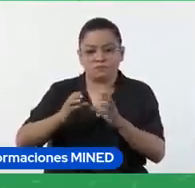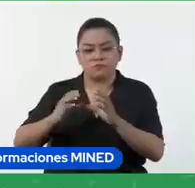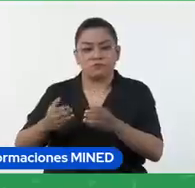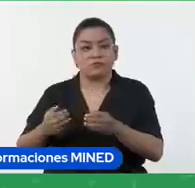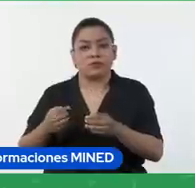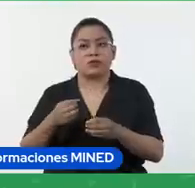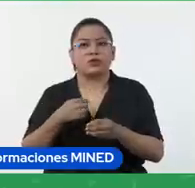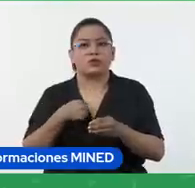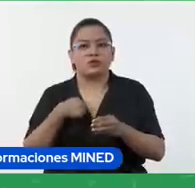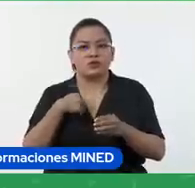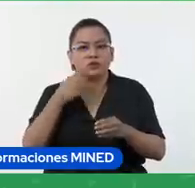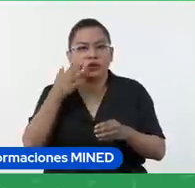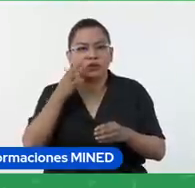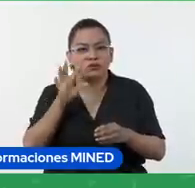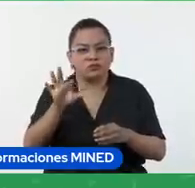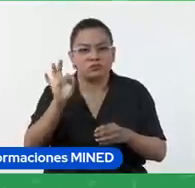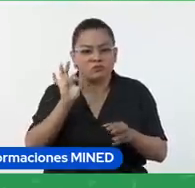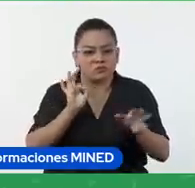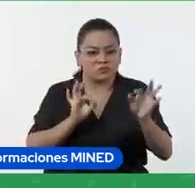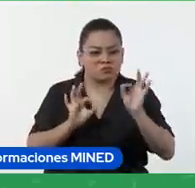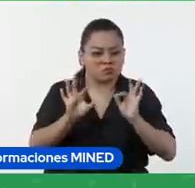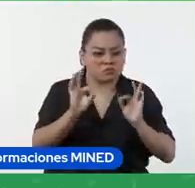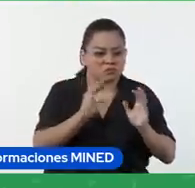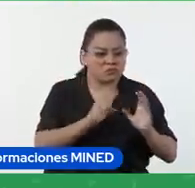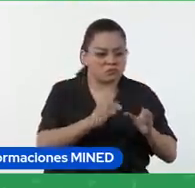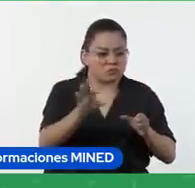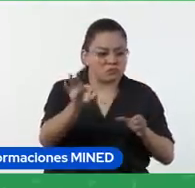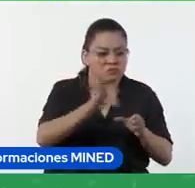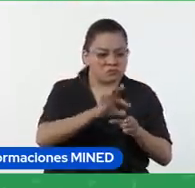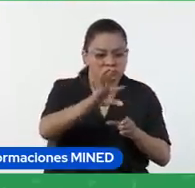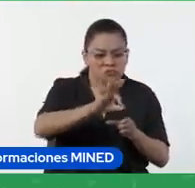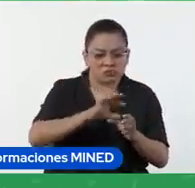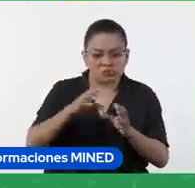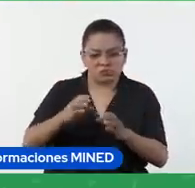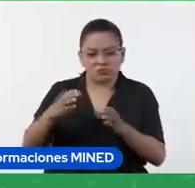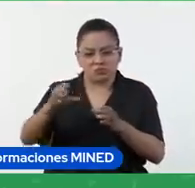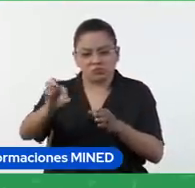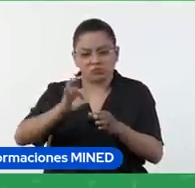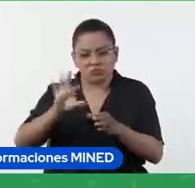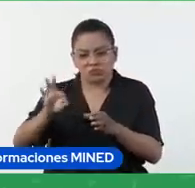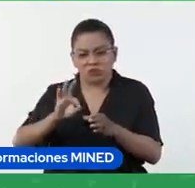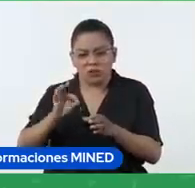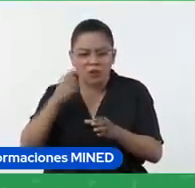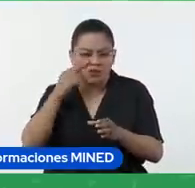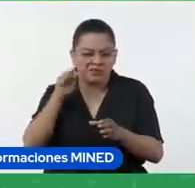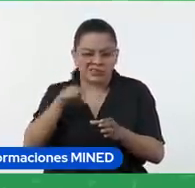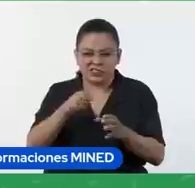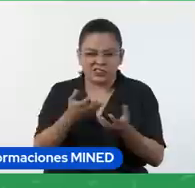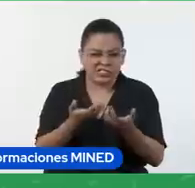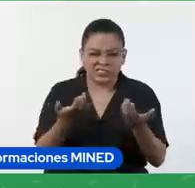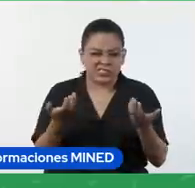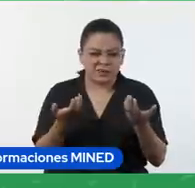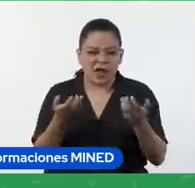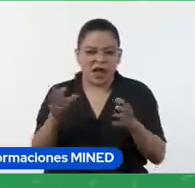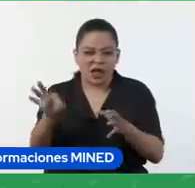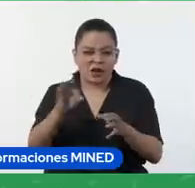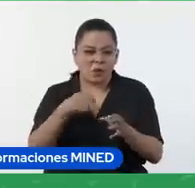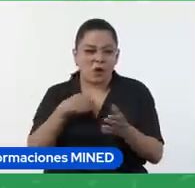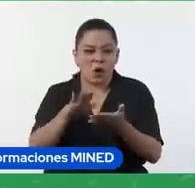mi manera tal vez no quiero que quienes son muy amigos queden juntos porque quiero que compartan con otras personas